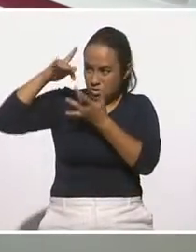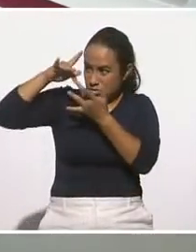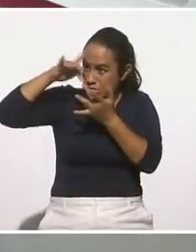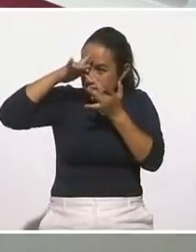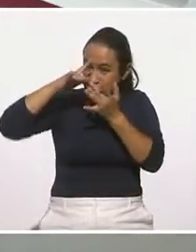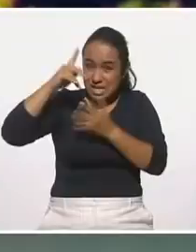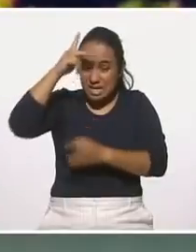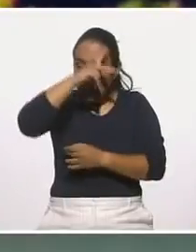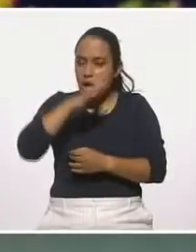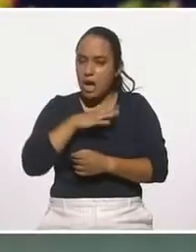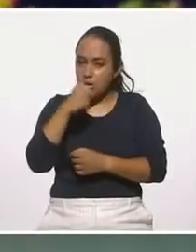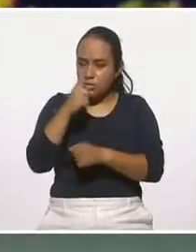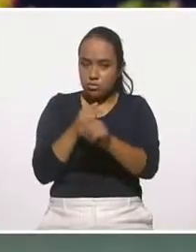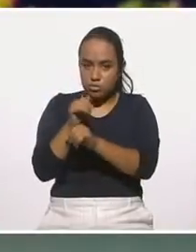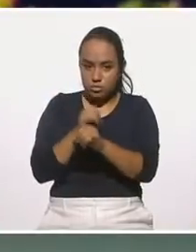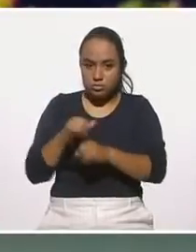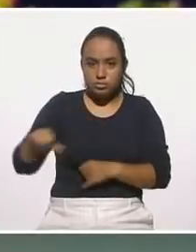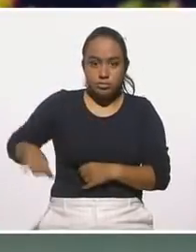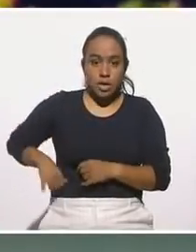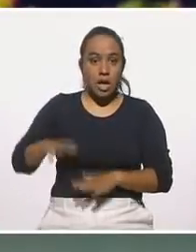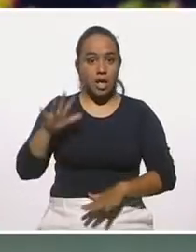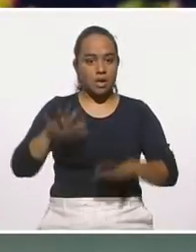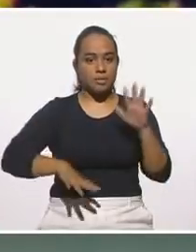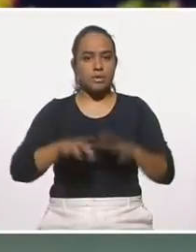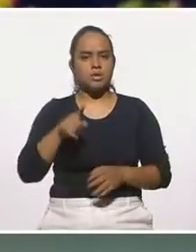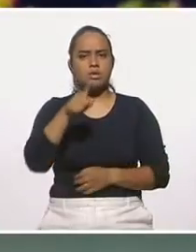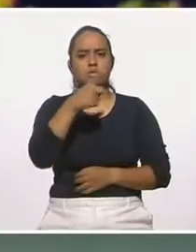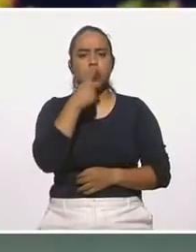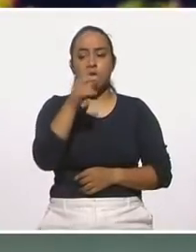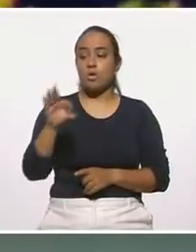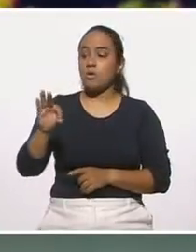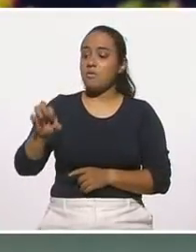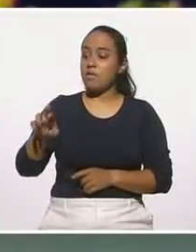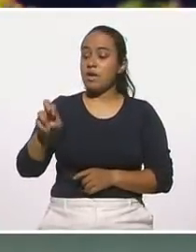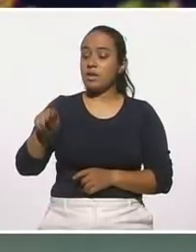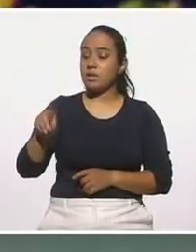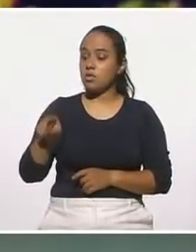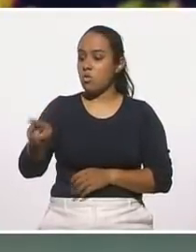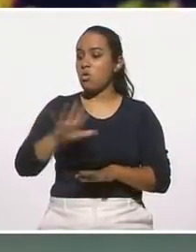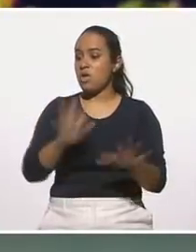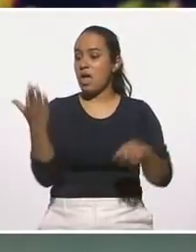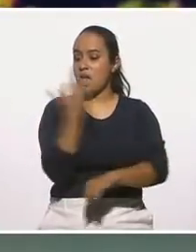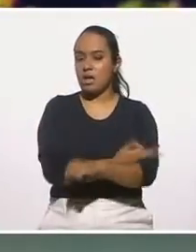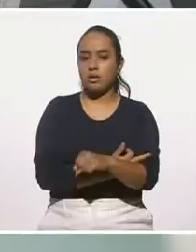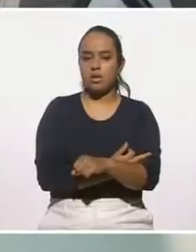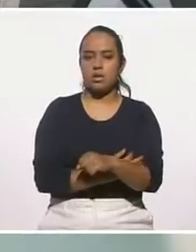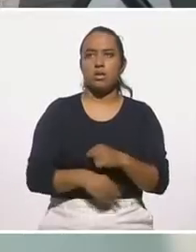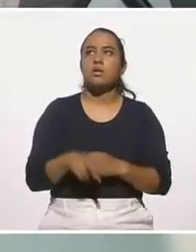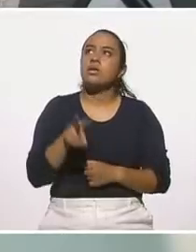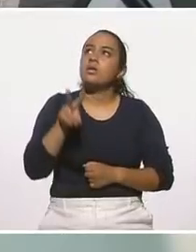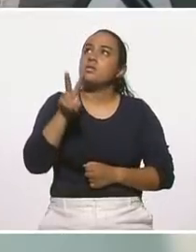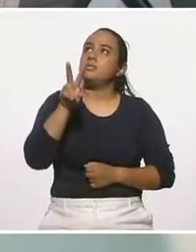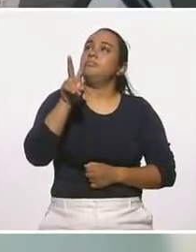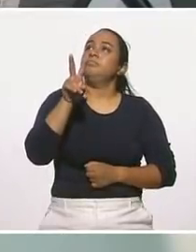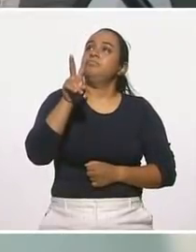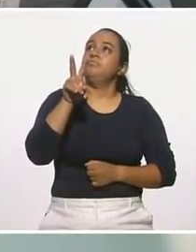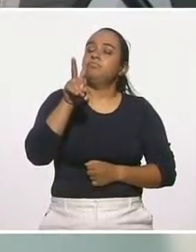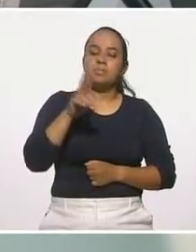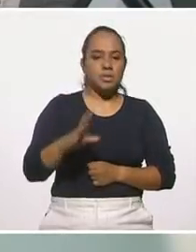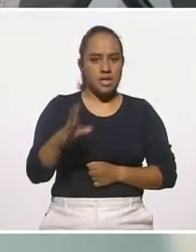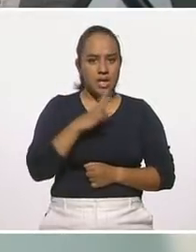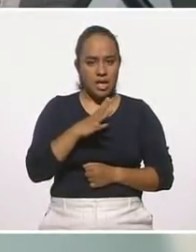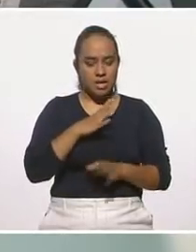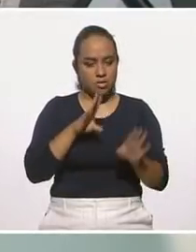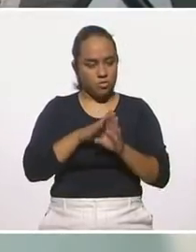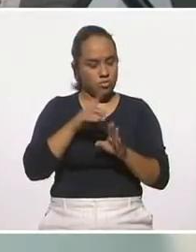interesante, hay un estudio muy interesante en donde cuando de repente te dicen, es que Fernando, ya llegas tarde, volteas al cielo, o sea, hay un proceso